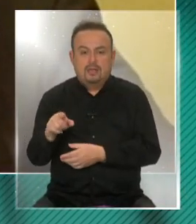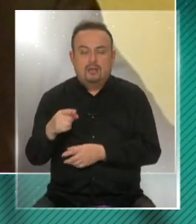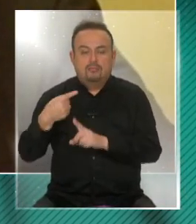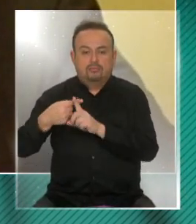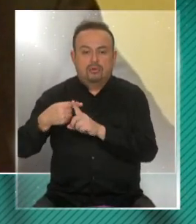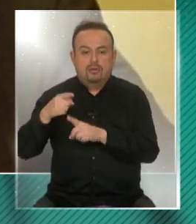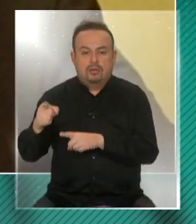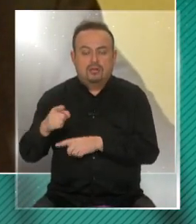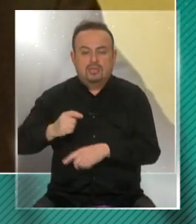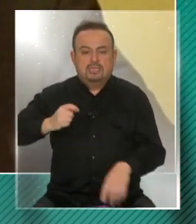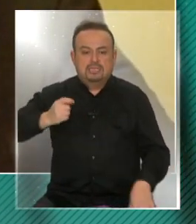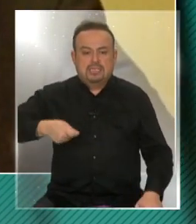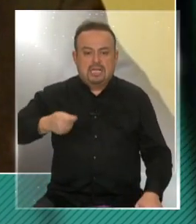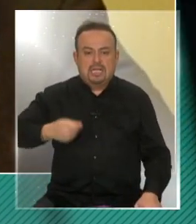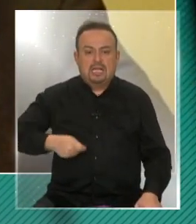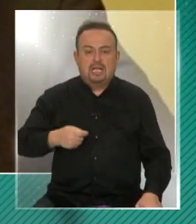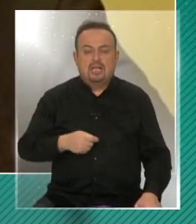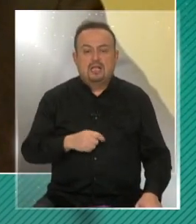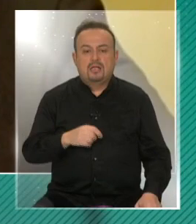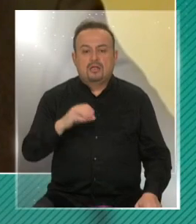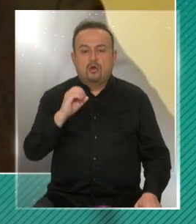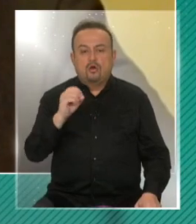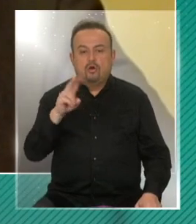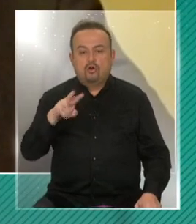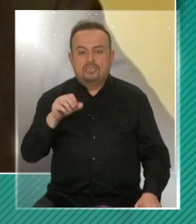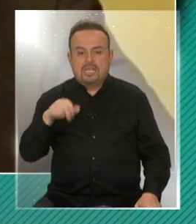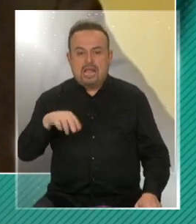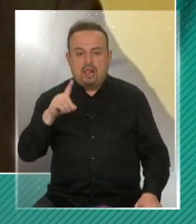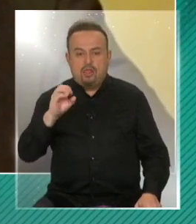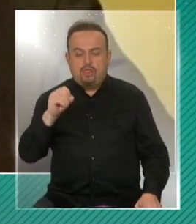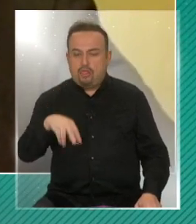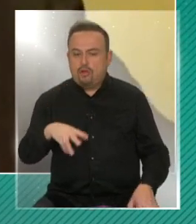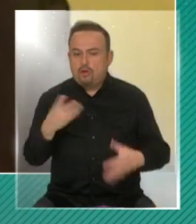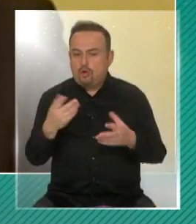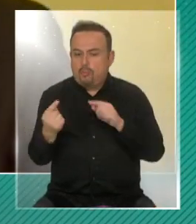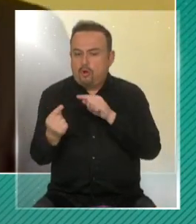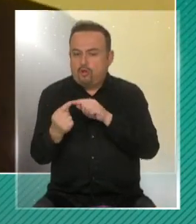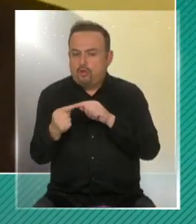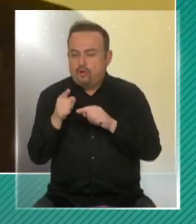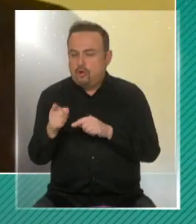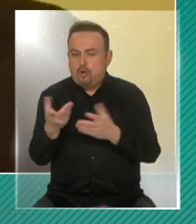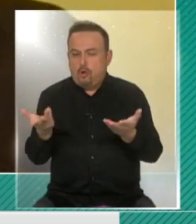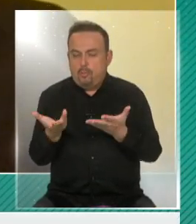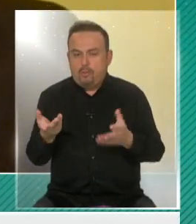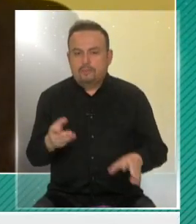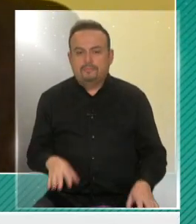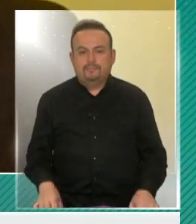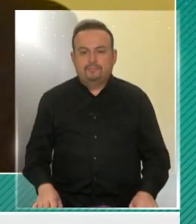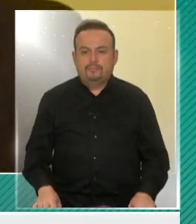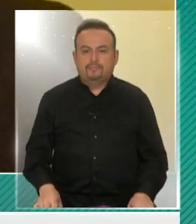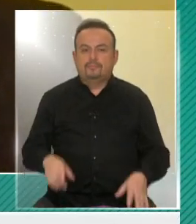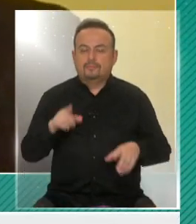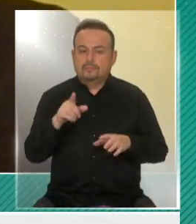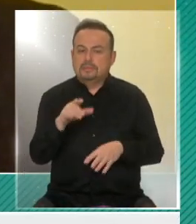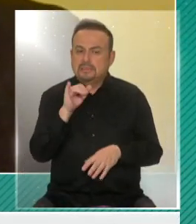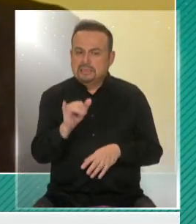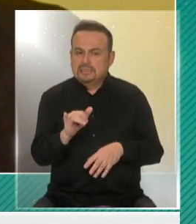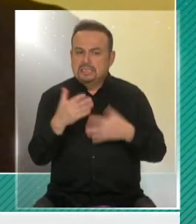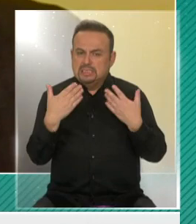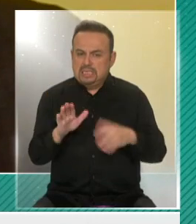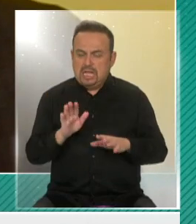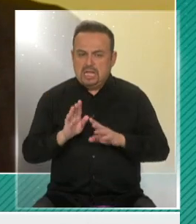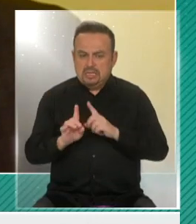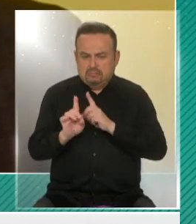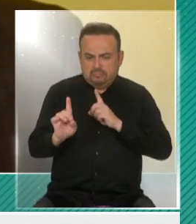positivo del senador Manuel José Osandón. ¿Cómo fue el contacto que tuvo usted con él y si es que tomó todas las